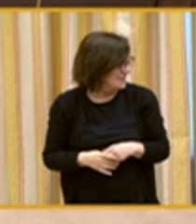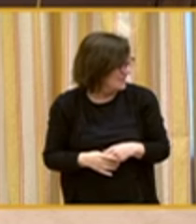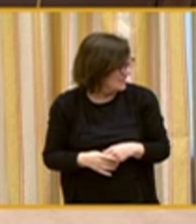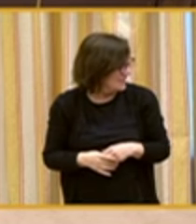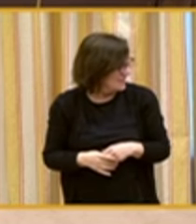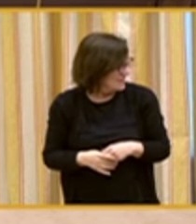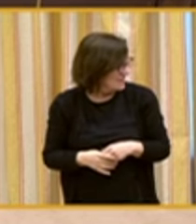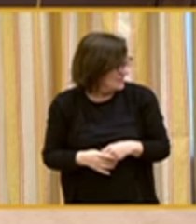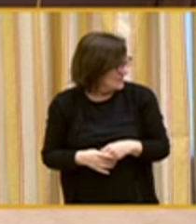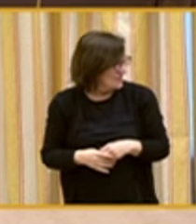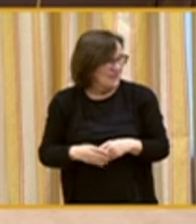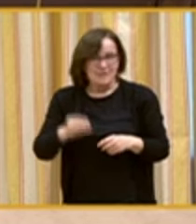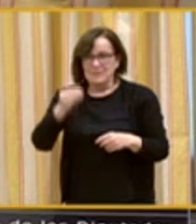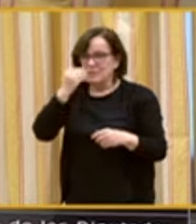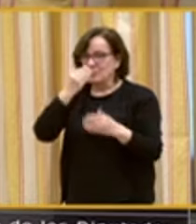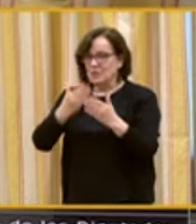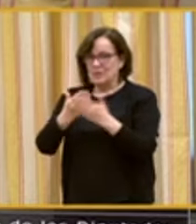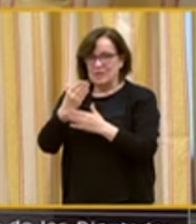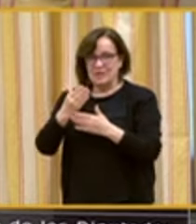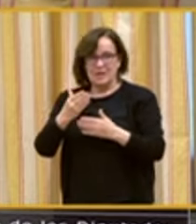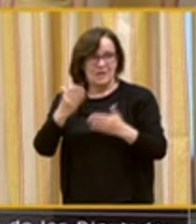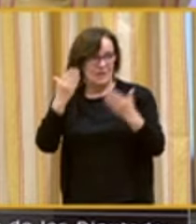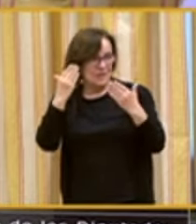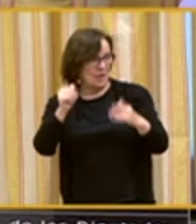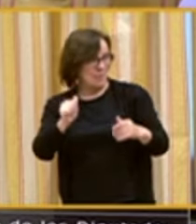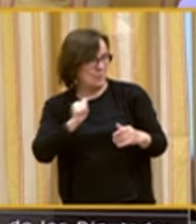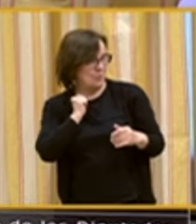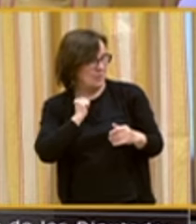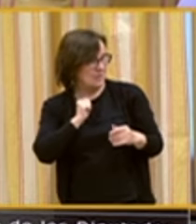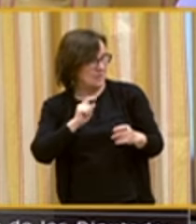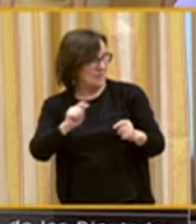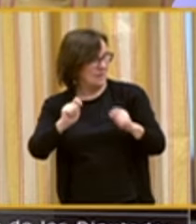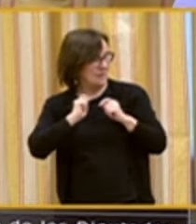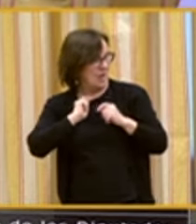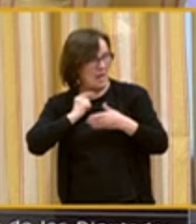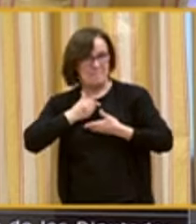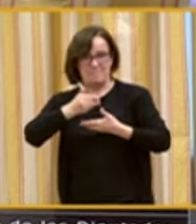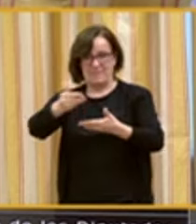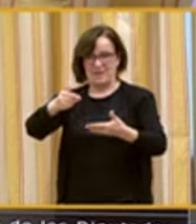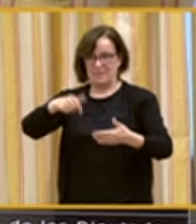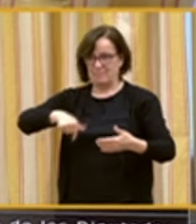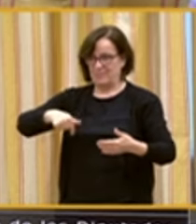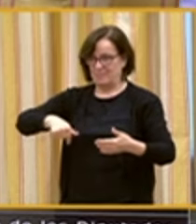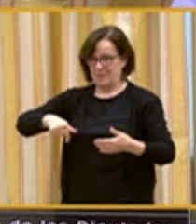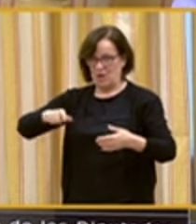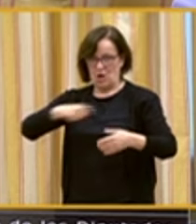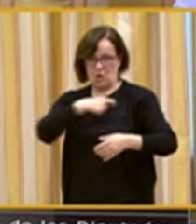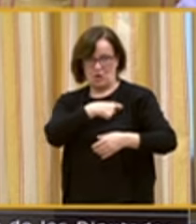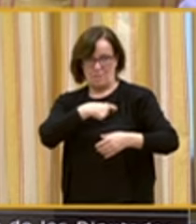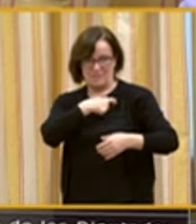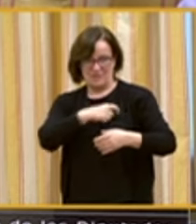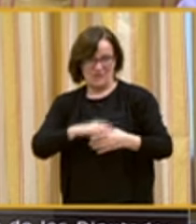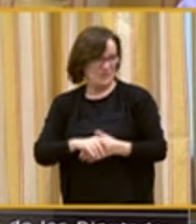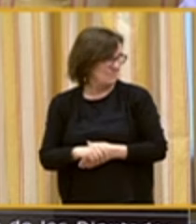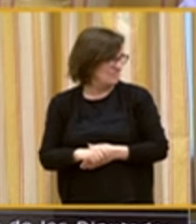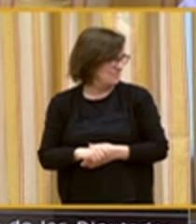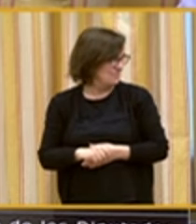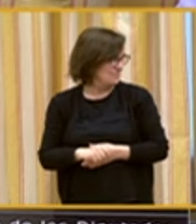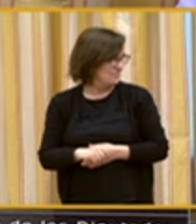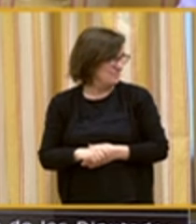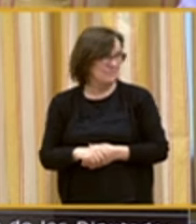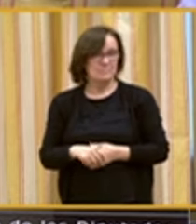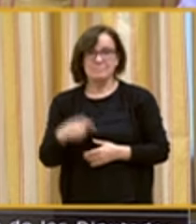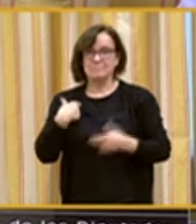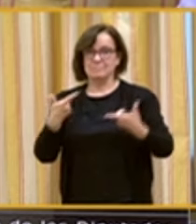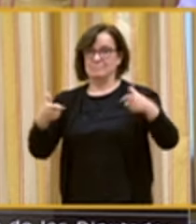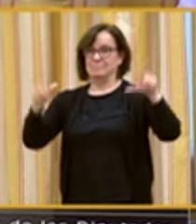a todos y a todas. Me gustaría agradecer la oportunidad que supone la invitación a dirigirme a esta comisión. Con voz